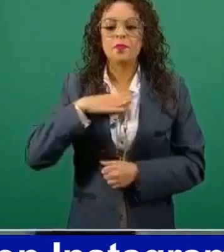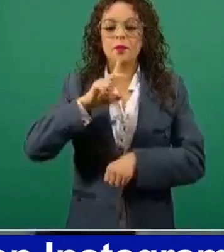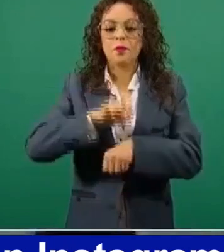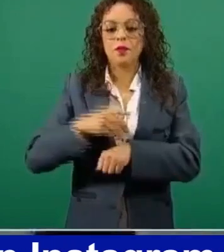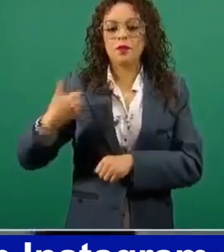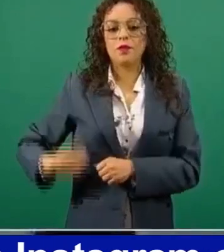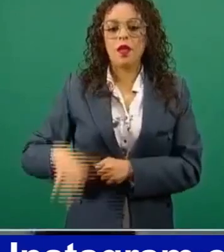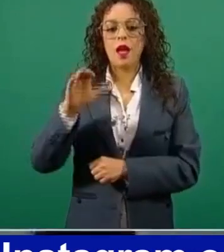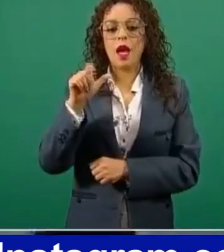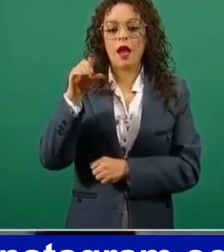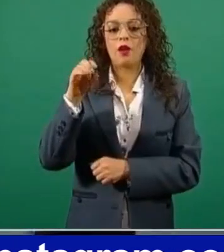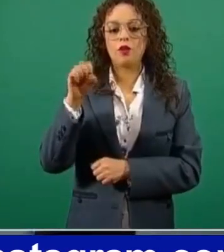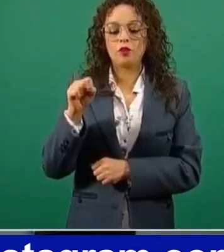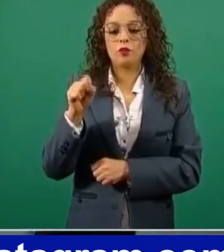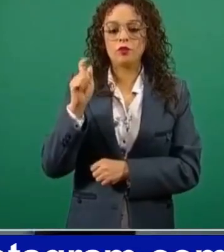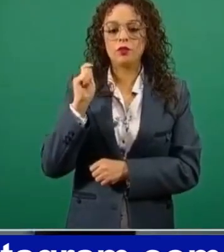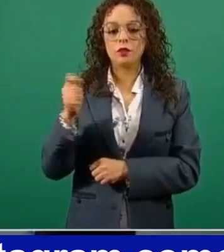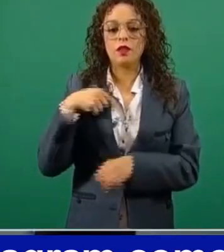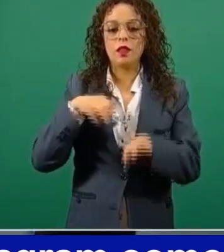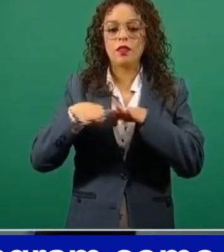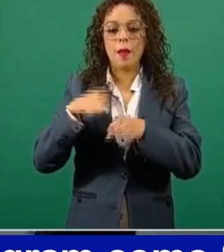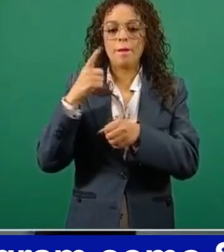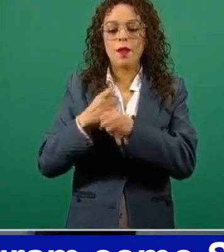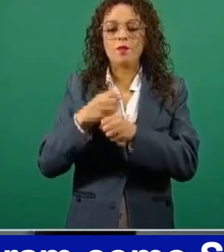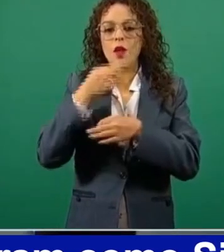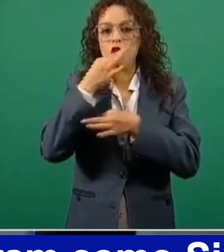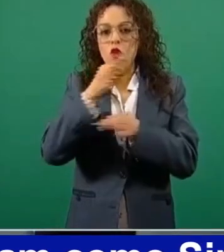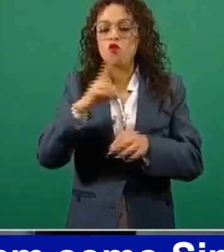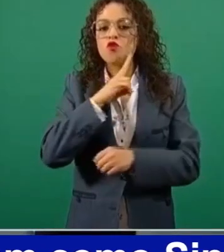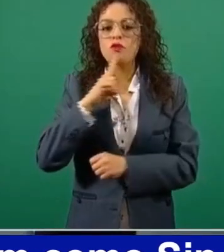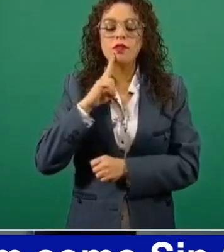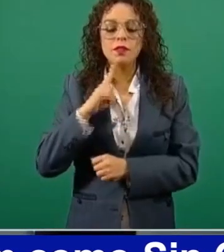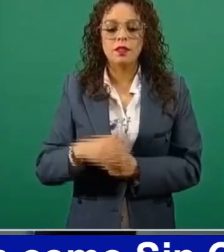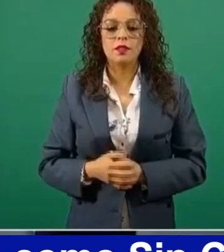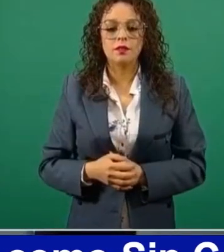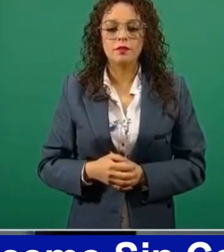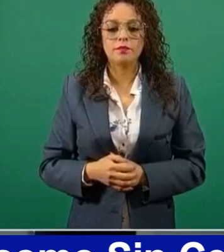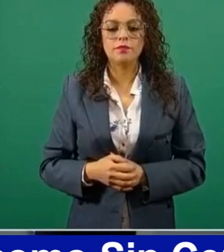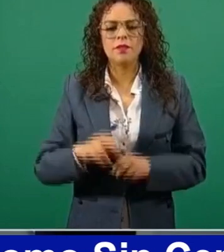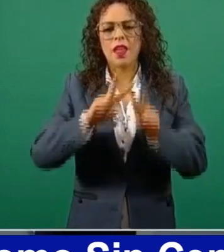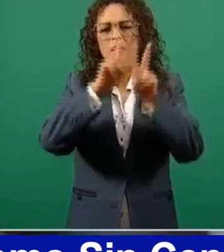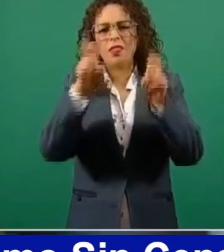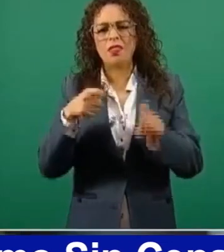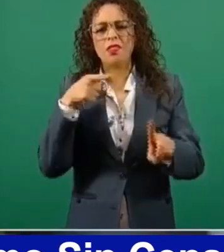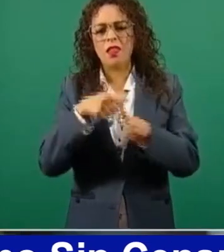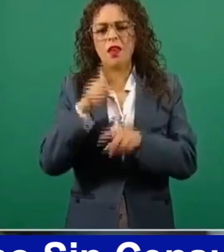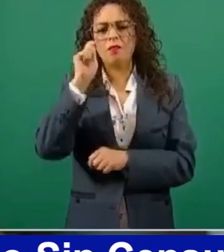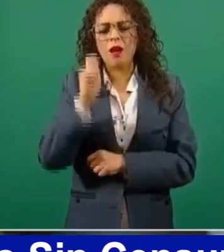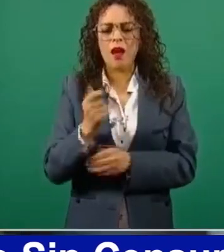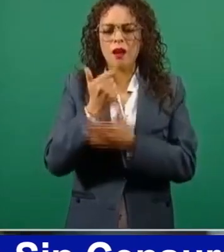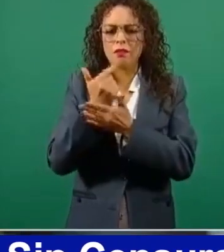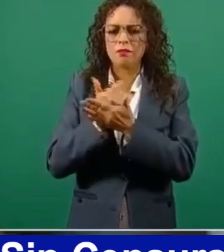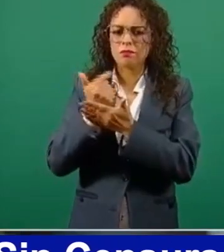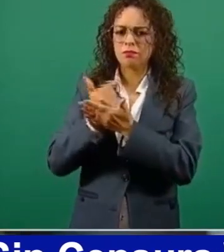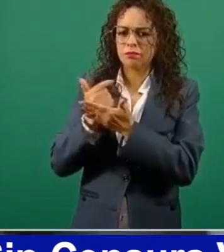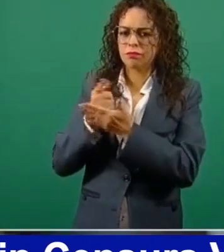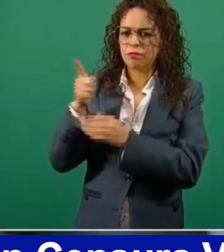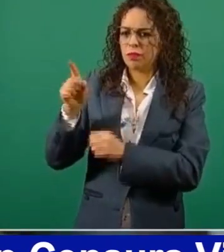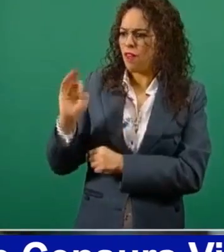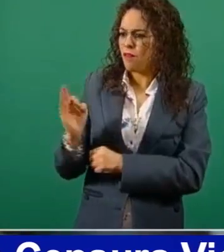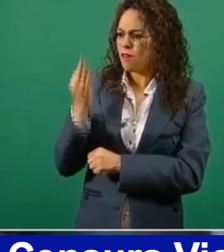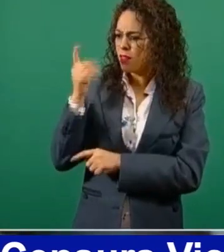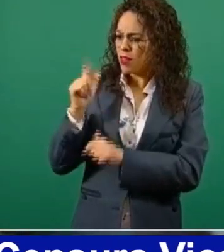La primera, me gustaría tomar su opinión respecto a este tema de la Auditoría Superior de la Federación que encontró